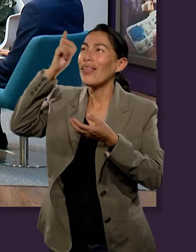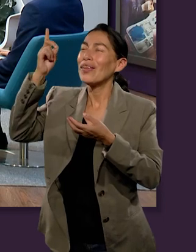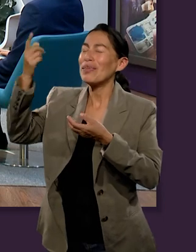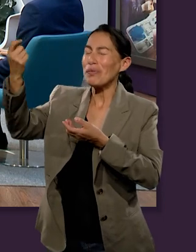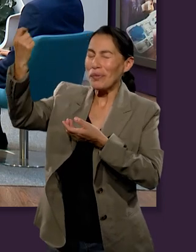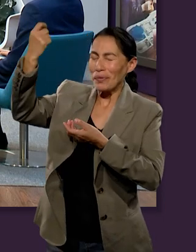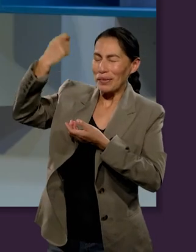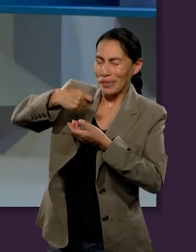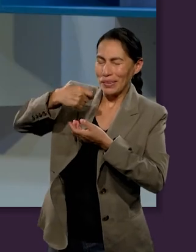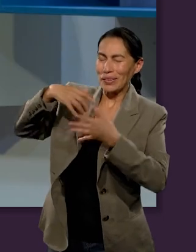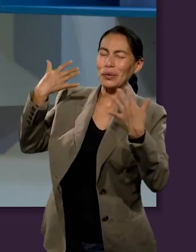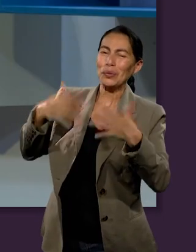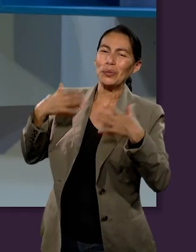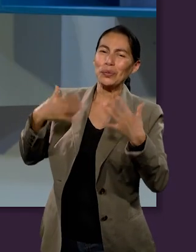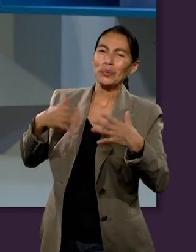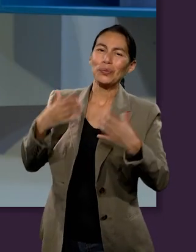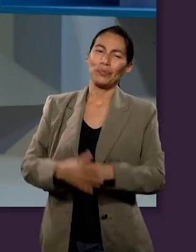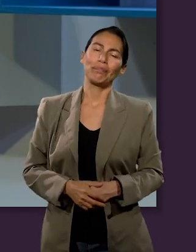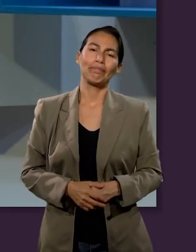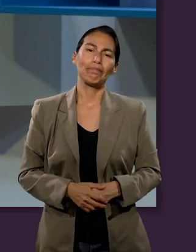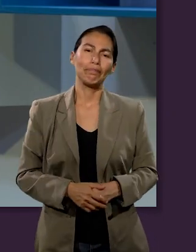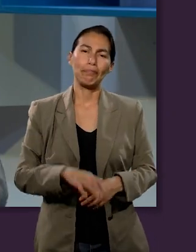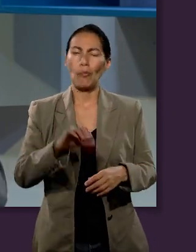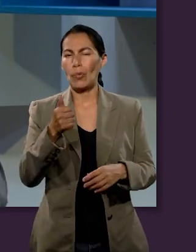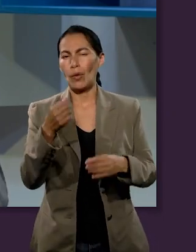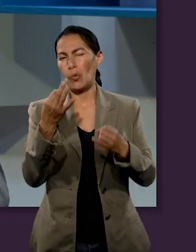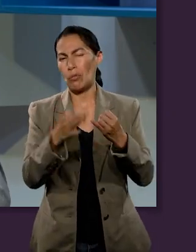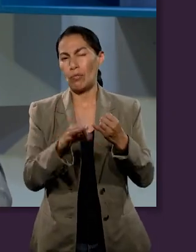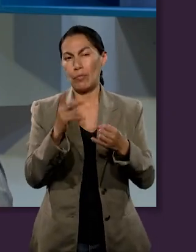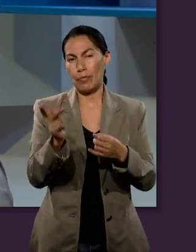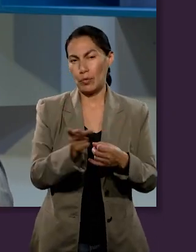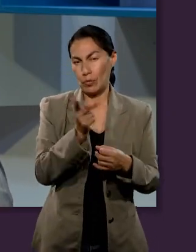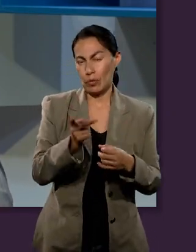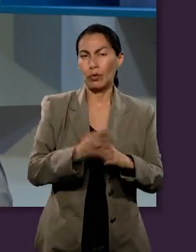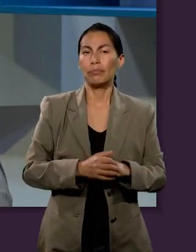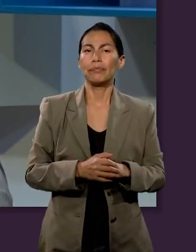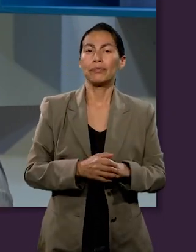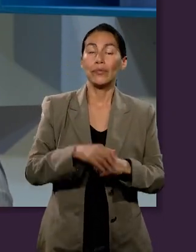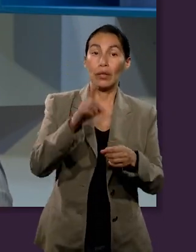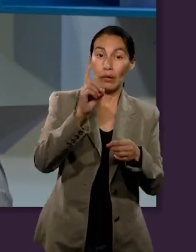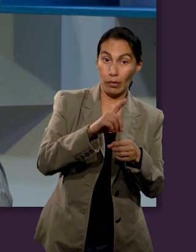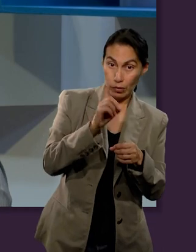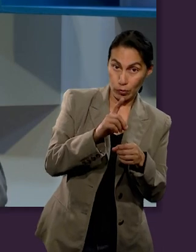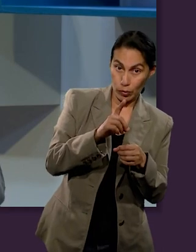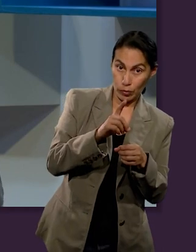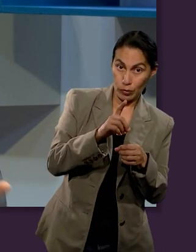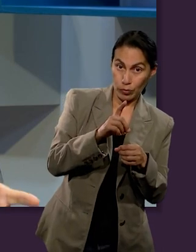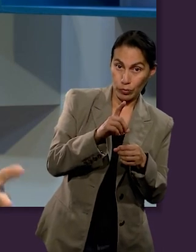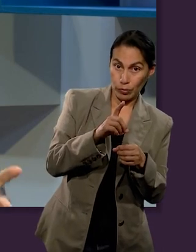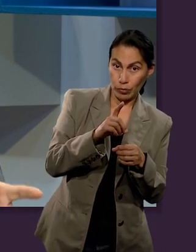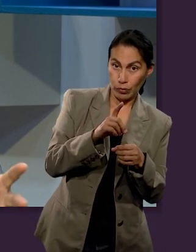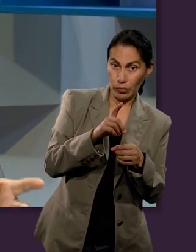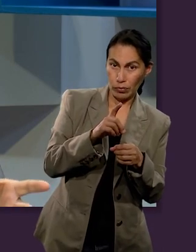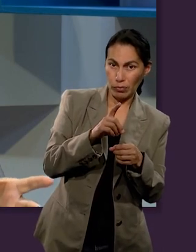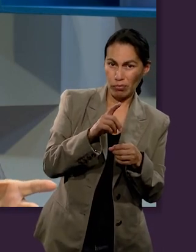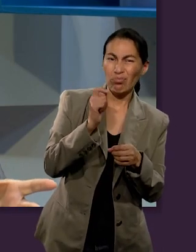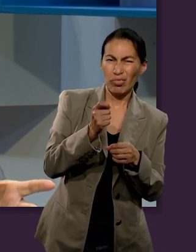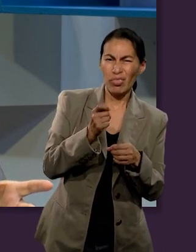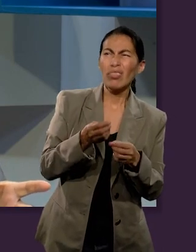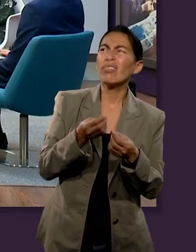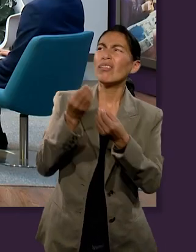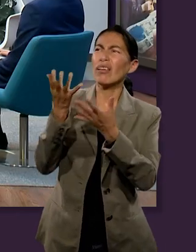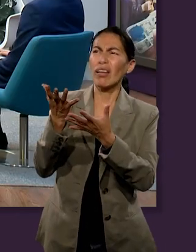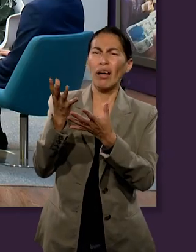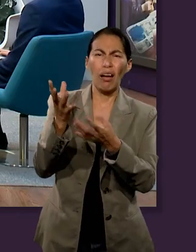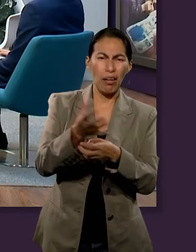Y entonces, esto nos llevaría a una preguntita final que me parece que es importante y que la lección la trata. El diezmo lo damos